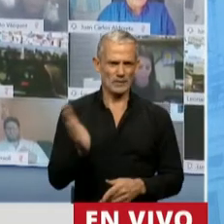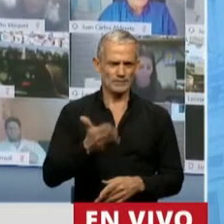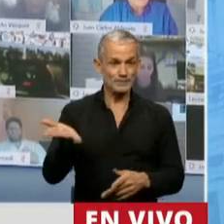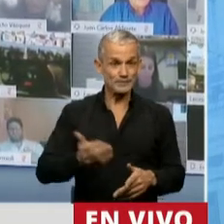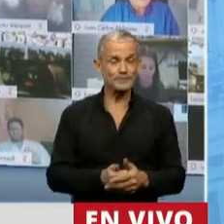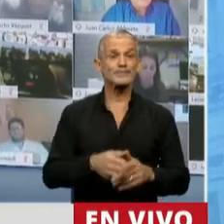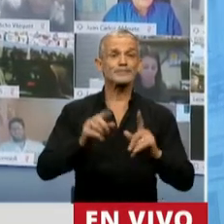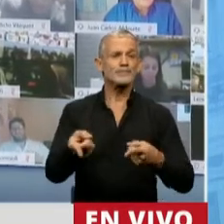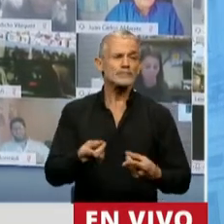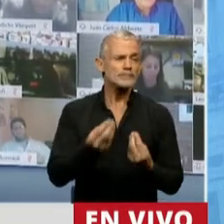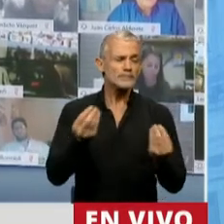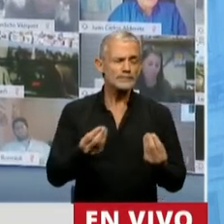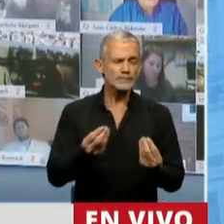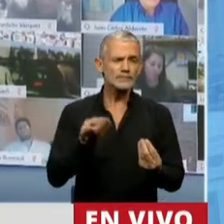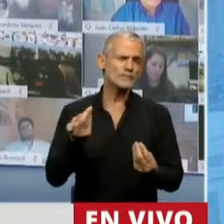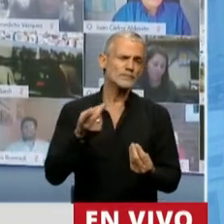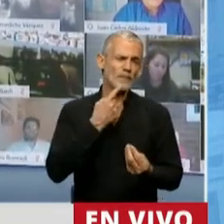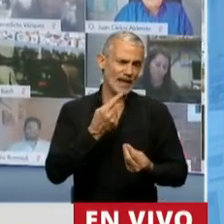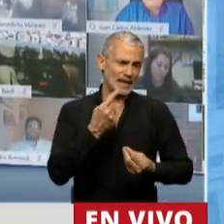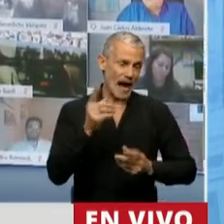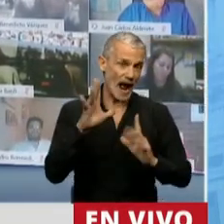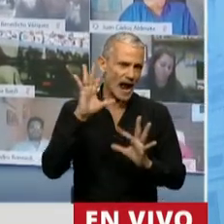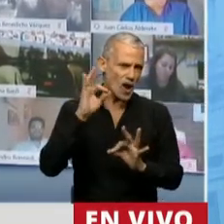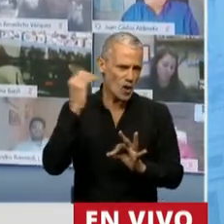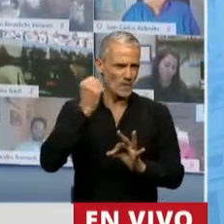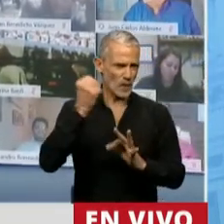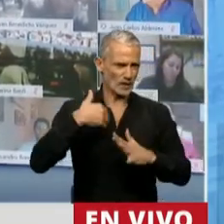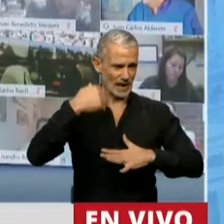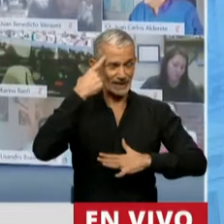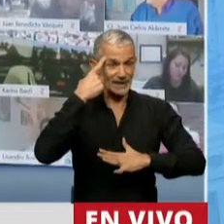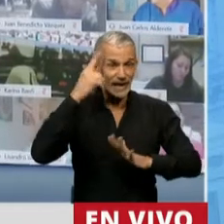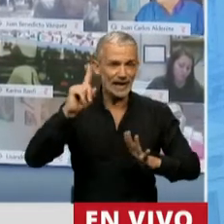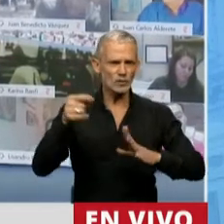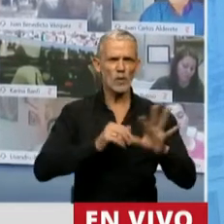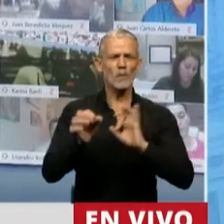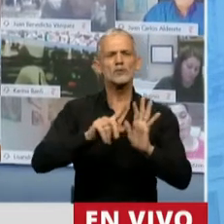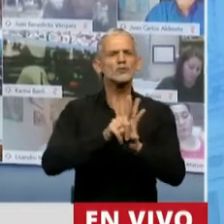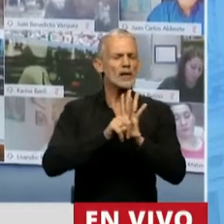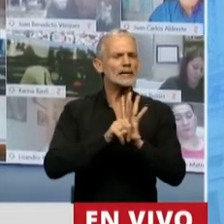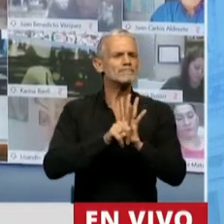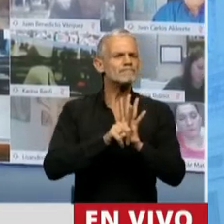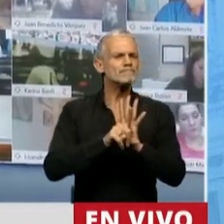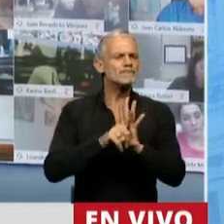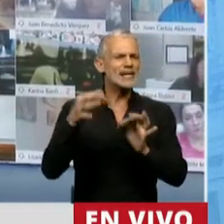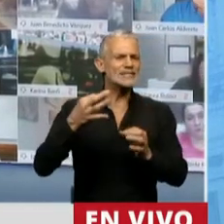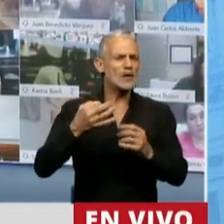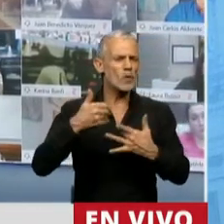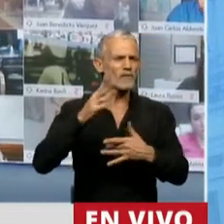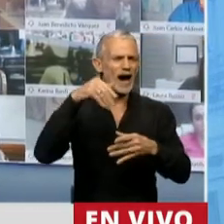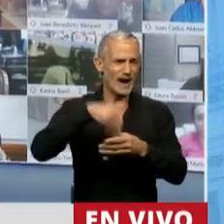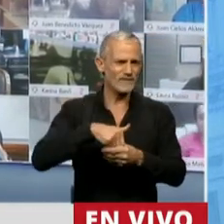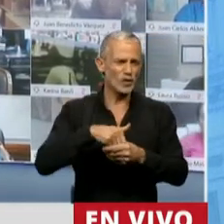Y además también señalar algo que me parece muy importante, porque este es un proyecto que seguramente vamos a votar